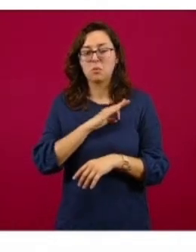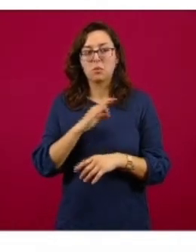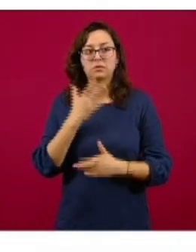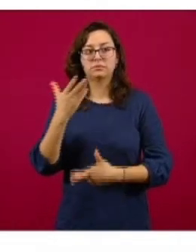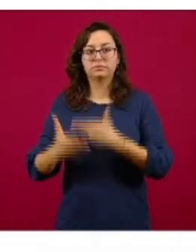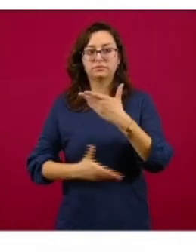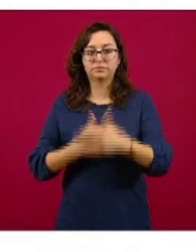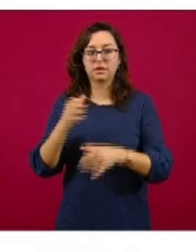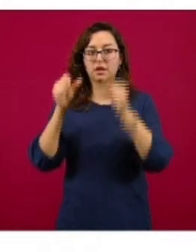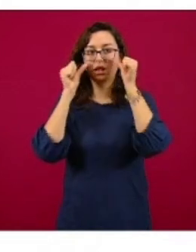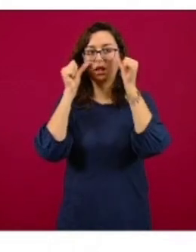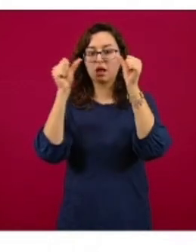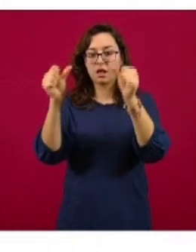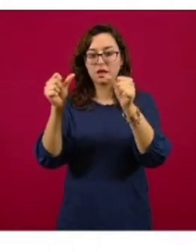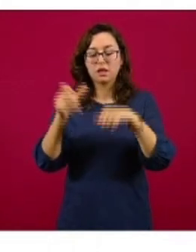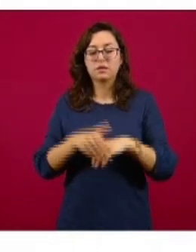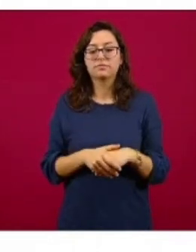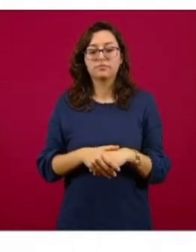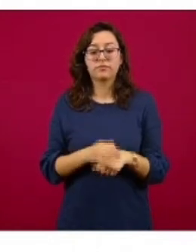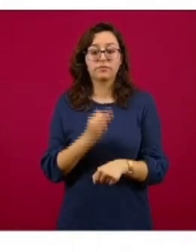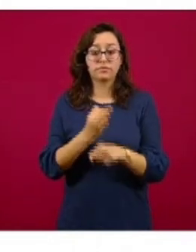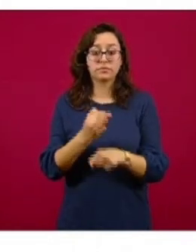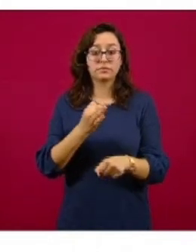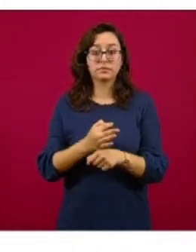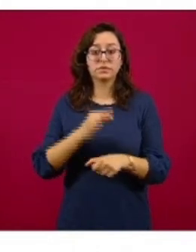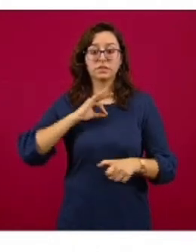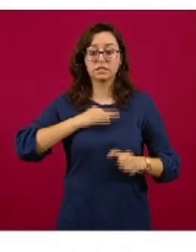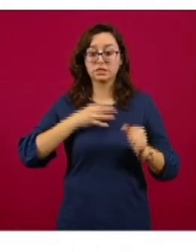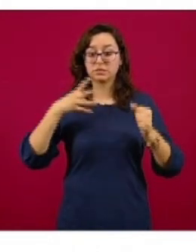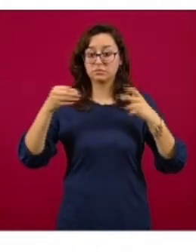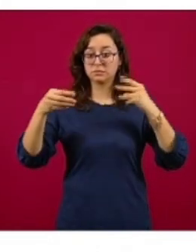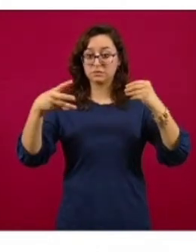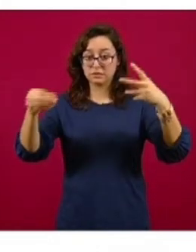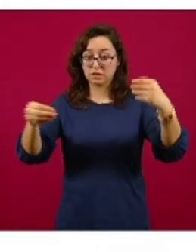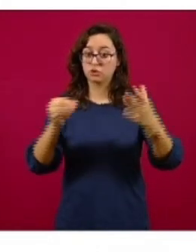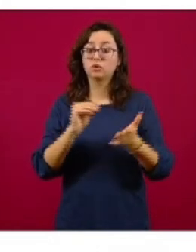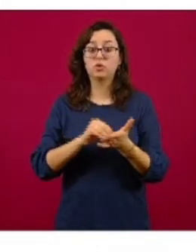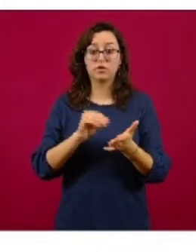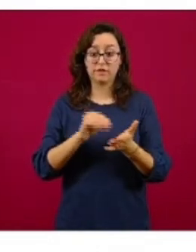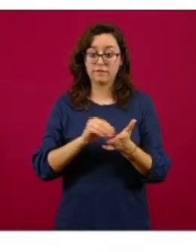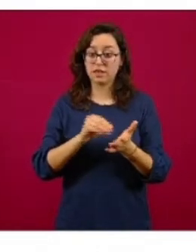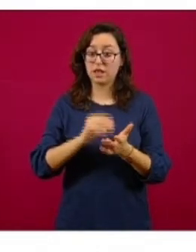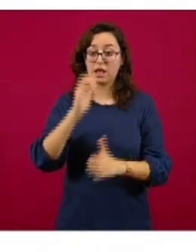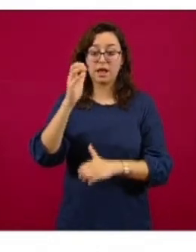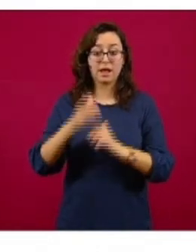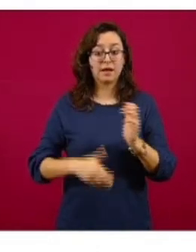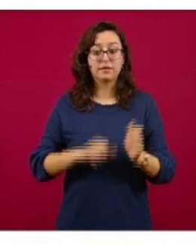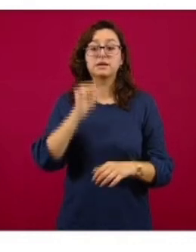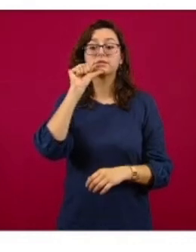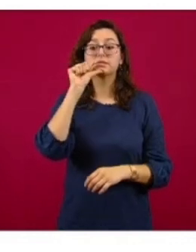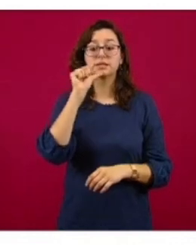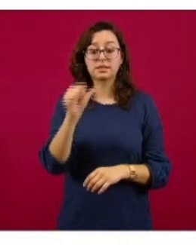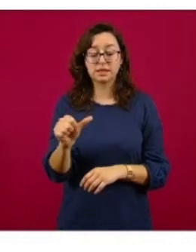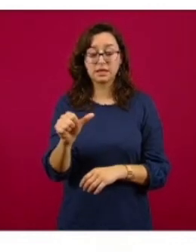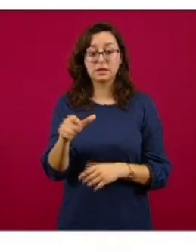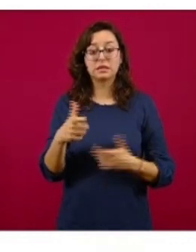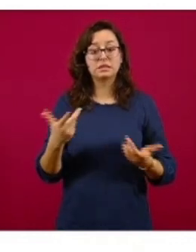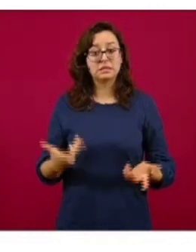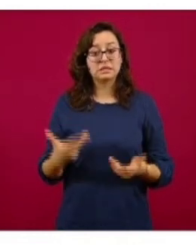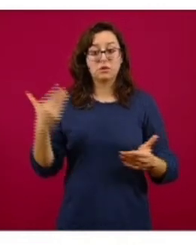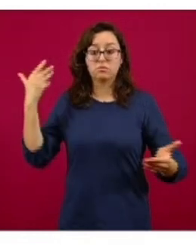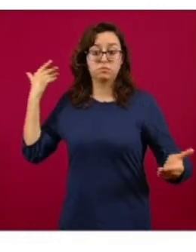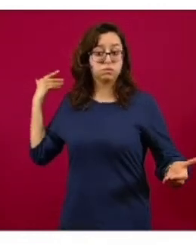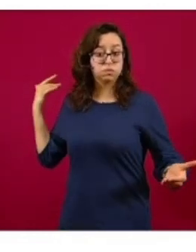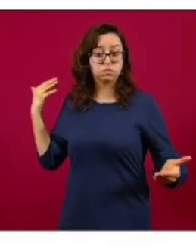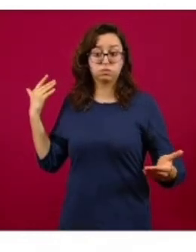Recordamos a toda la población que la pandemia no ha terminado, la epidemia en México continúa activa, desde hace muchos